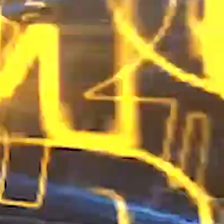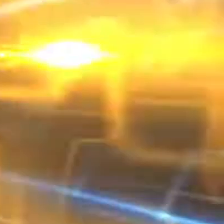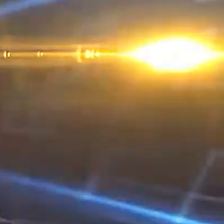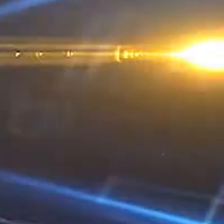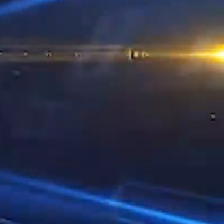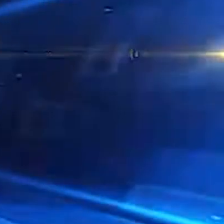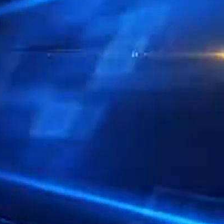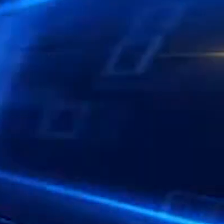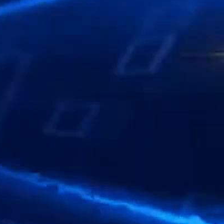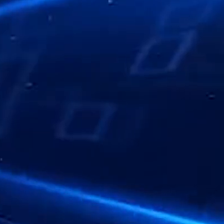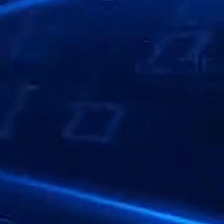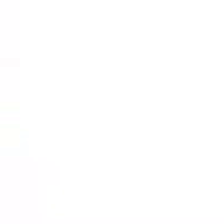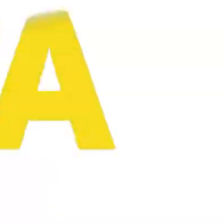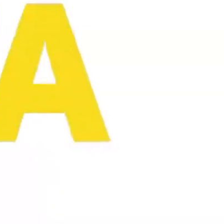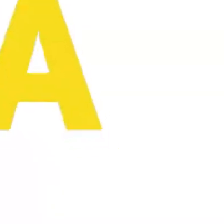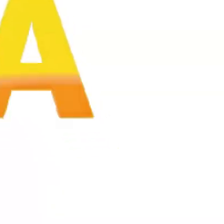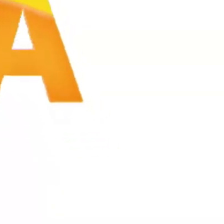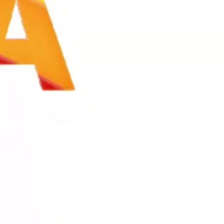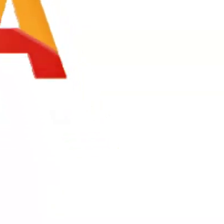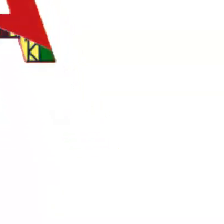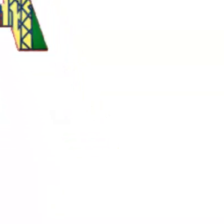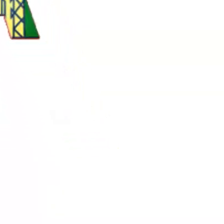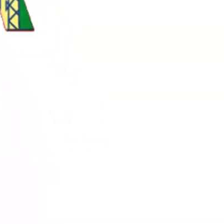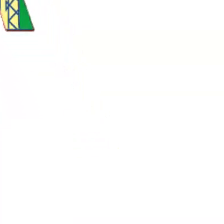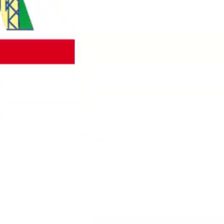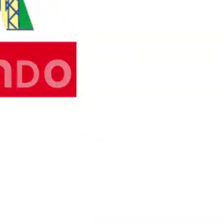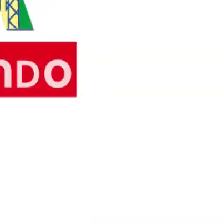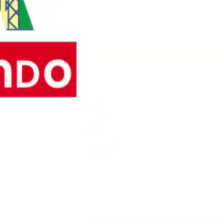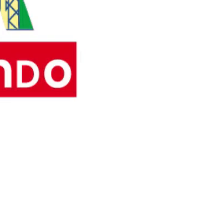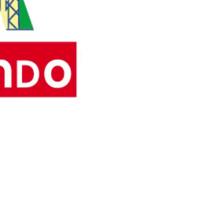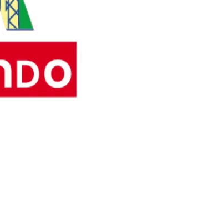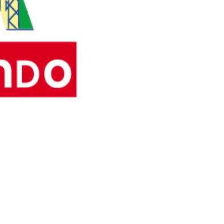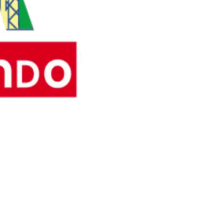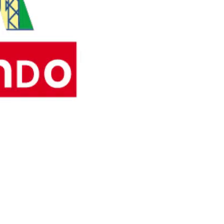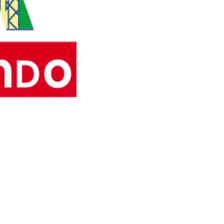Gracias. Gracias. Gracias. Gracias. Gracias.